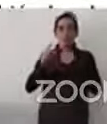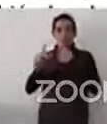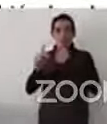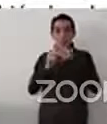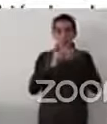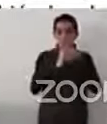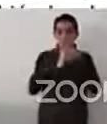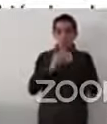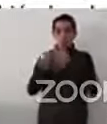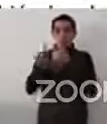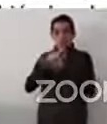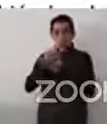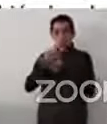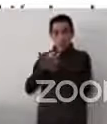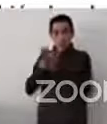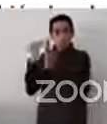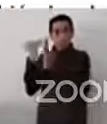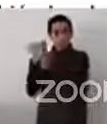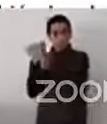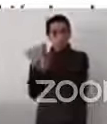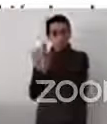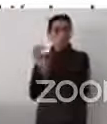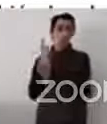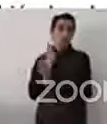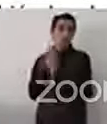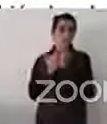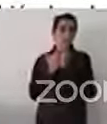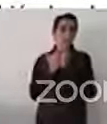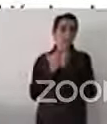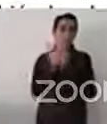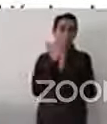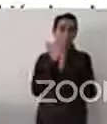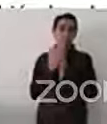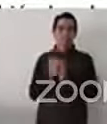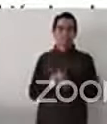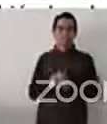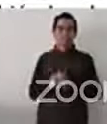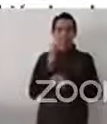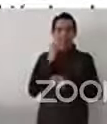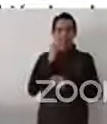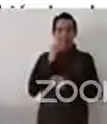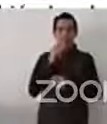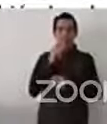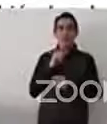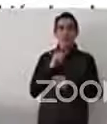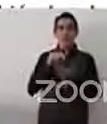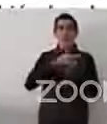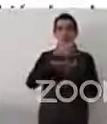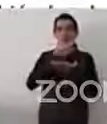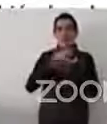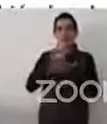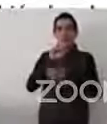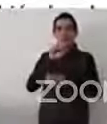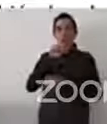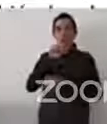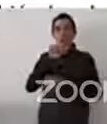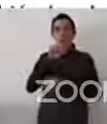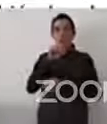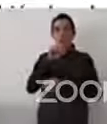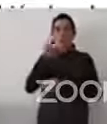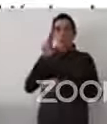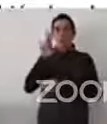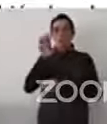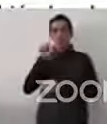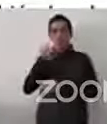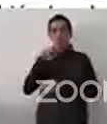la declaración de Santiago de Durban, muchos institutos nacionales empezaron a crearse para proteger los